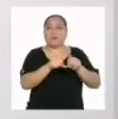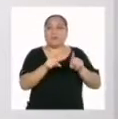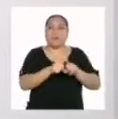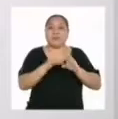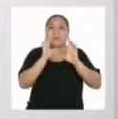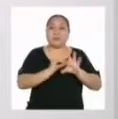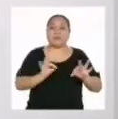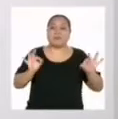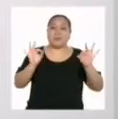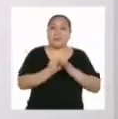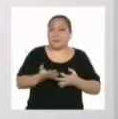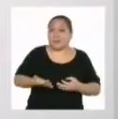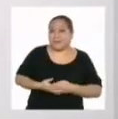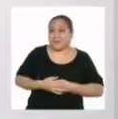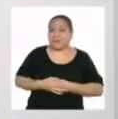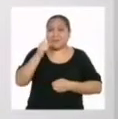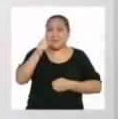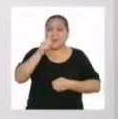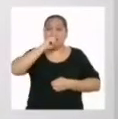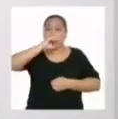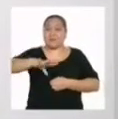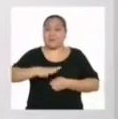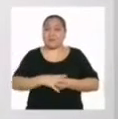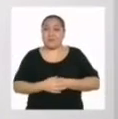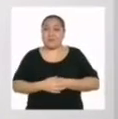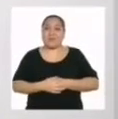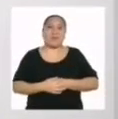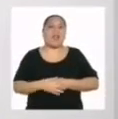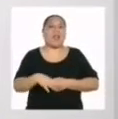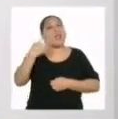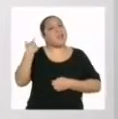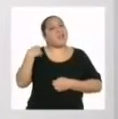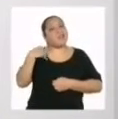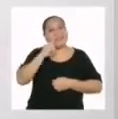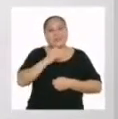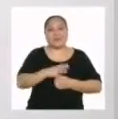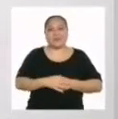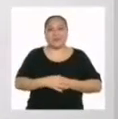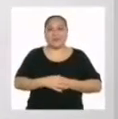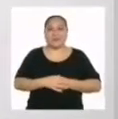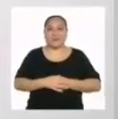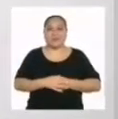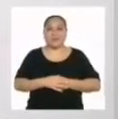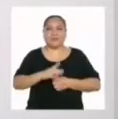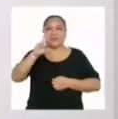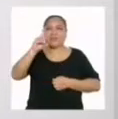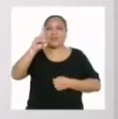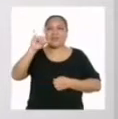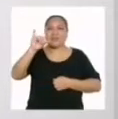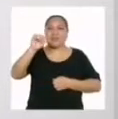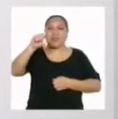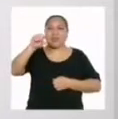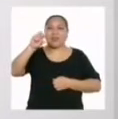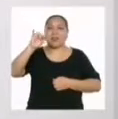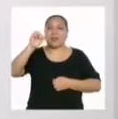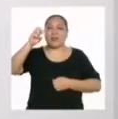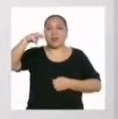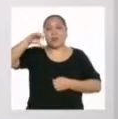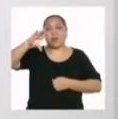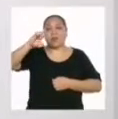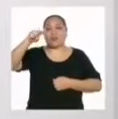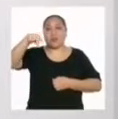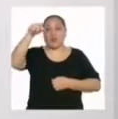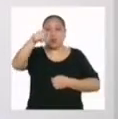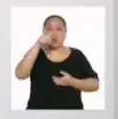importante aquello que mencionábamos hace un rato, la diagramación, en la que